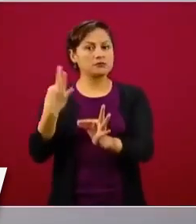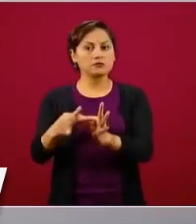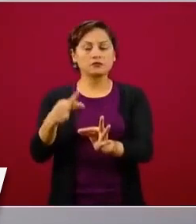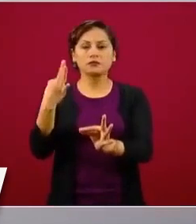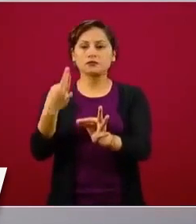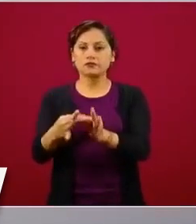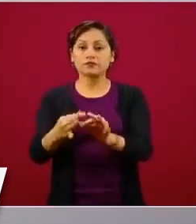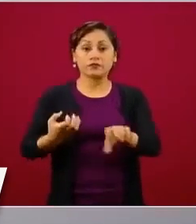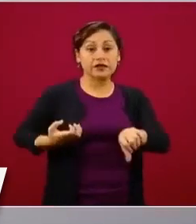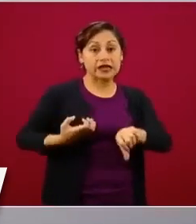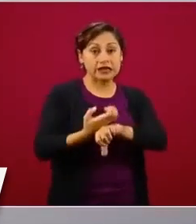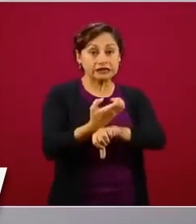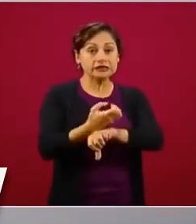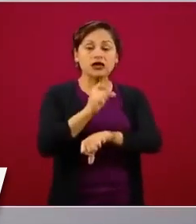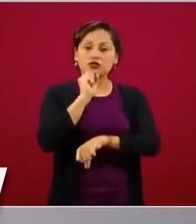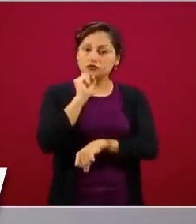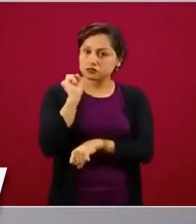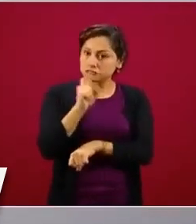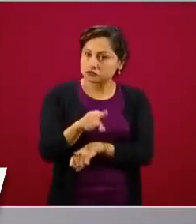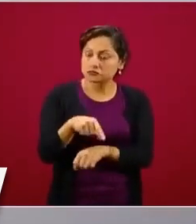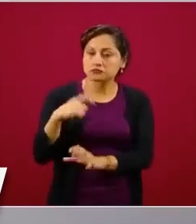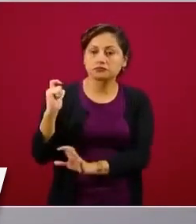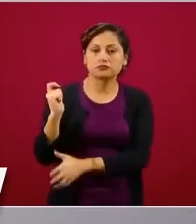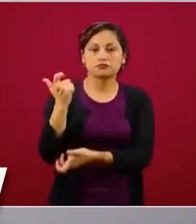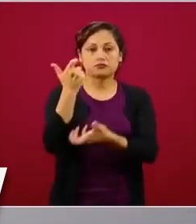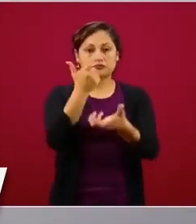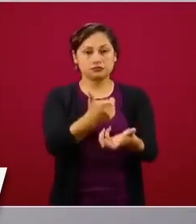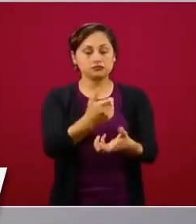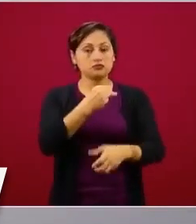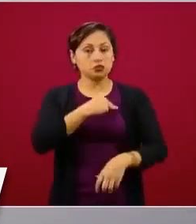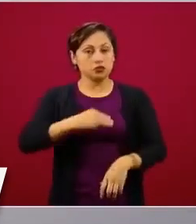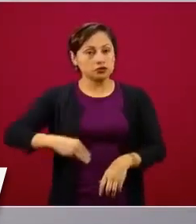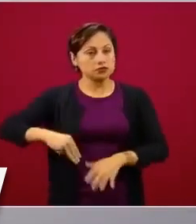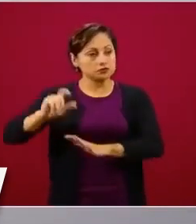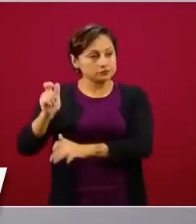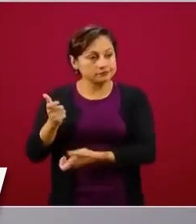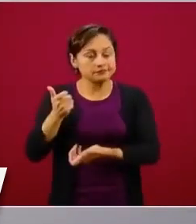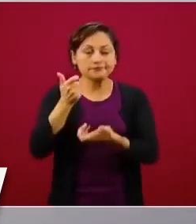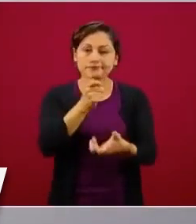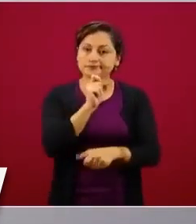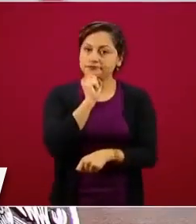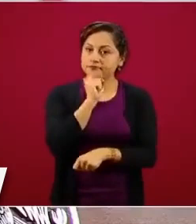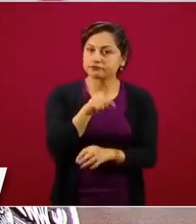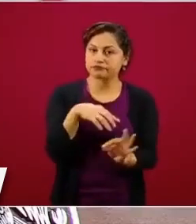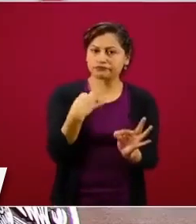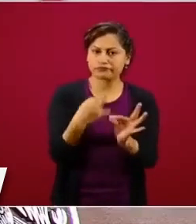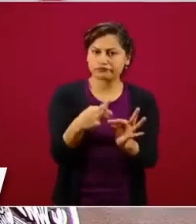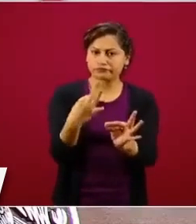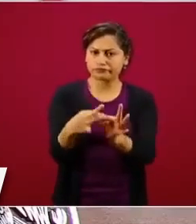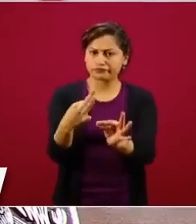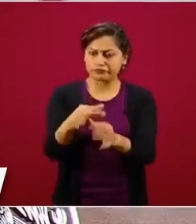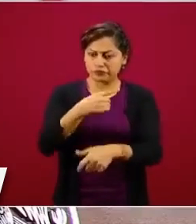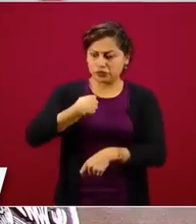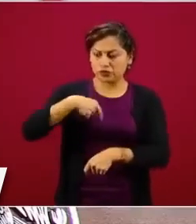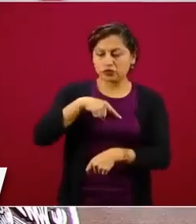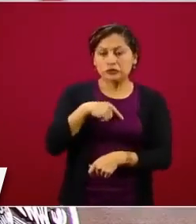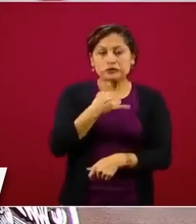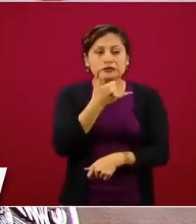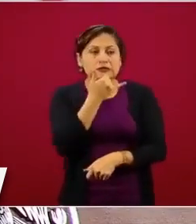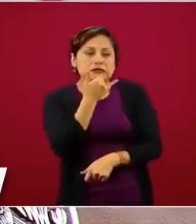estados, a los municipios, o estamos al corriente.